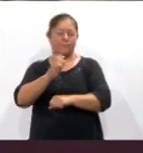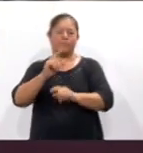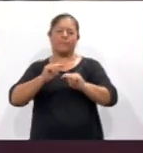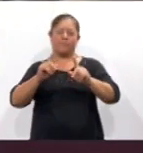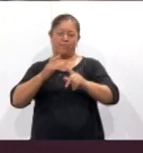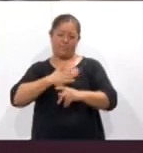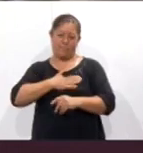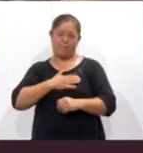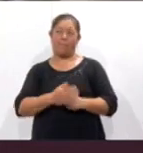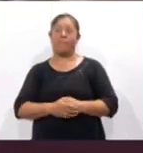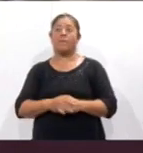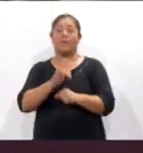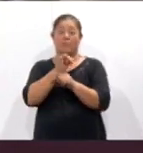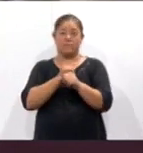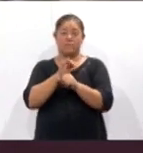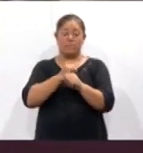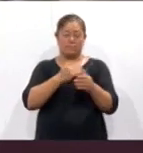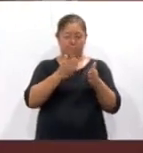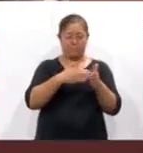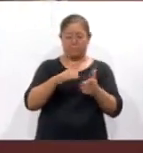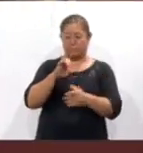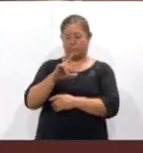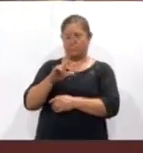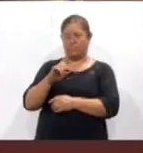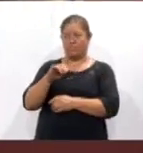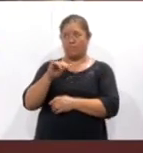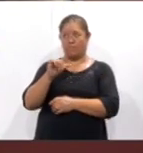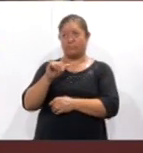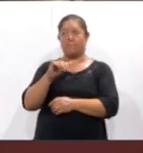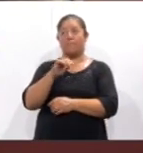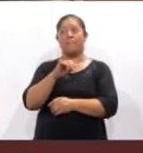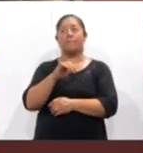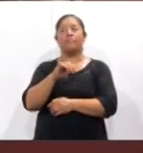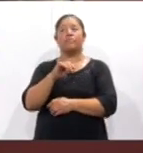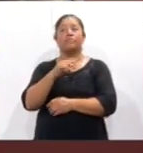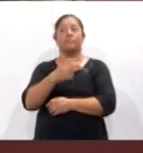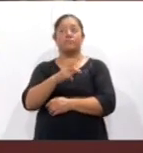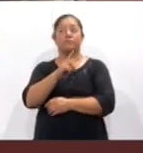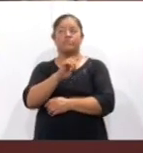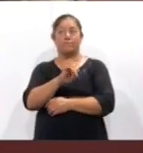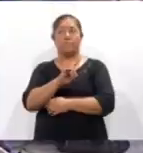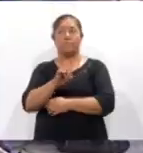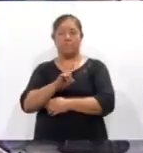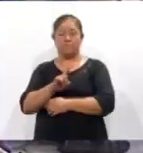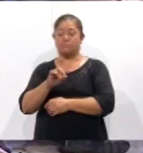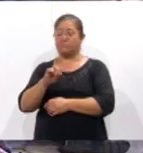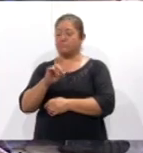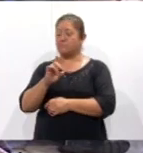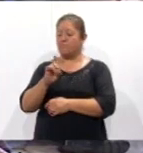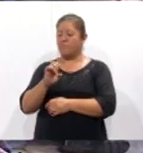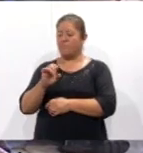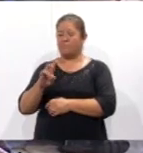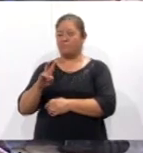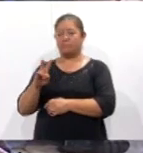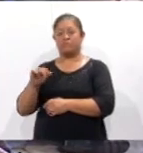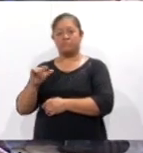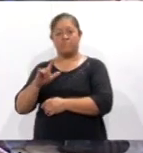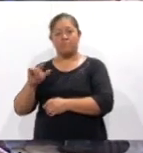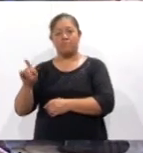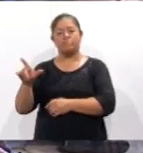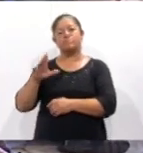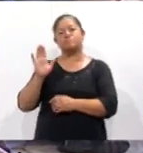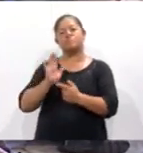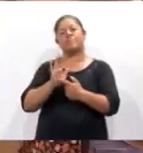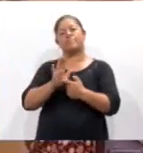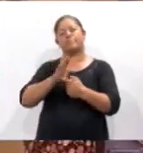La investigadora y cocinera Elena Hernández del Valle Arispe presentó Memorias del Mole de Hoya, última conferencia